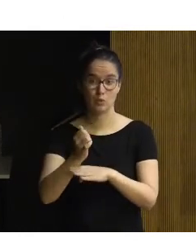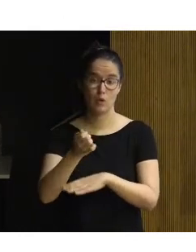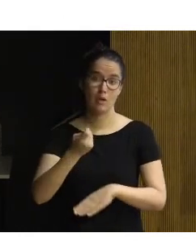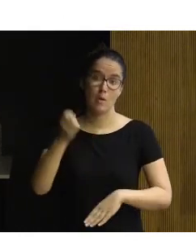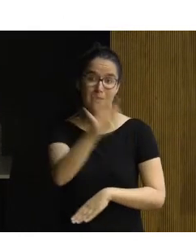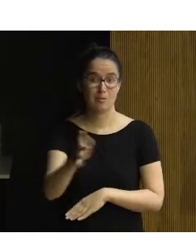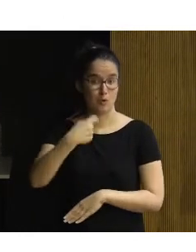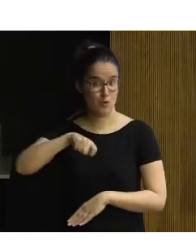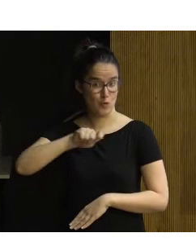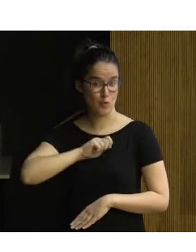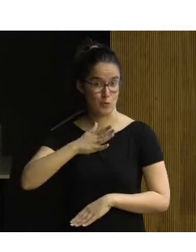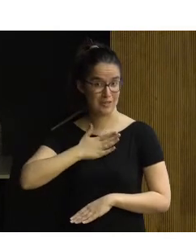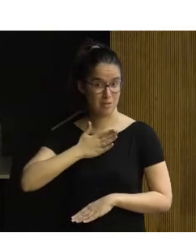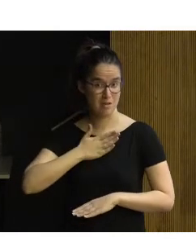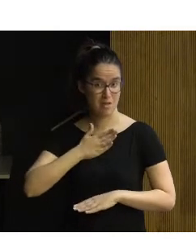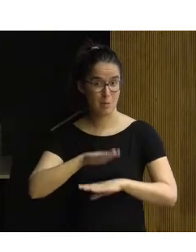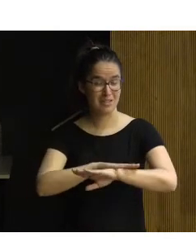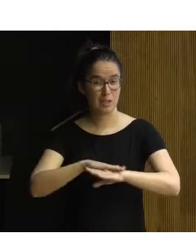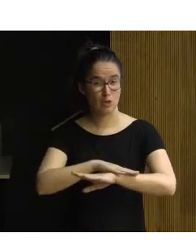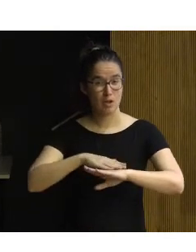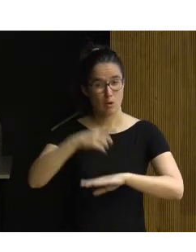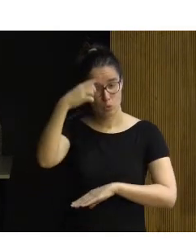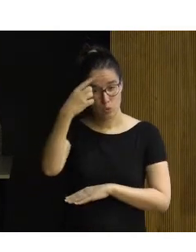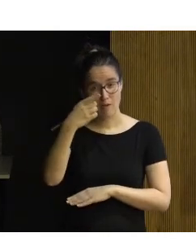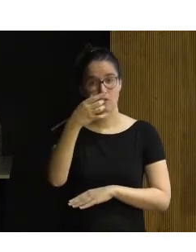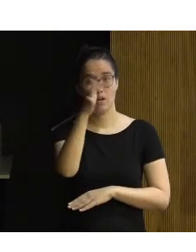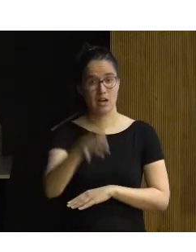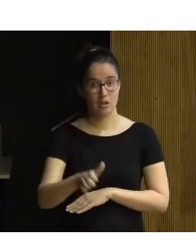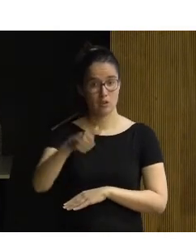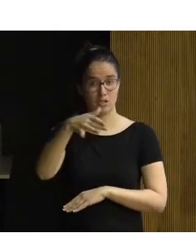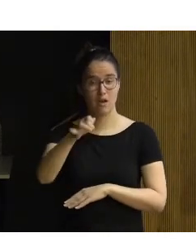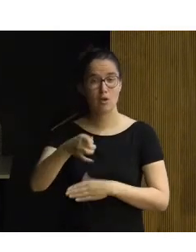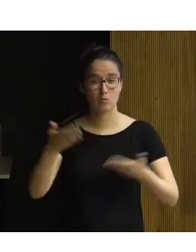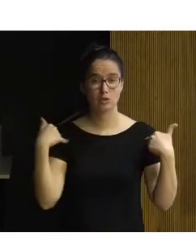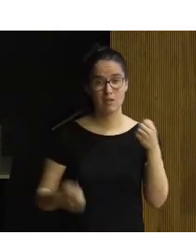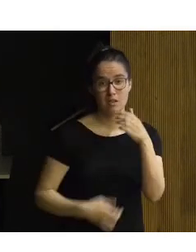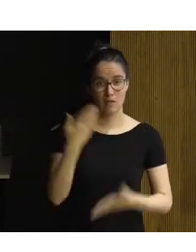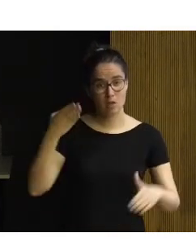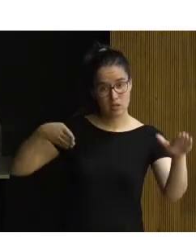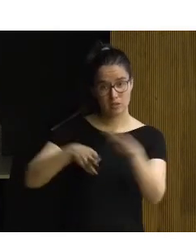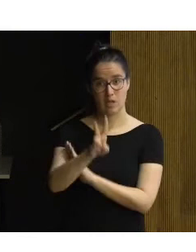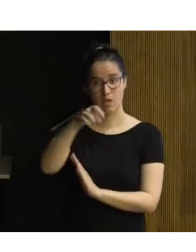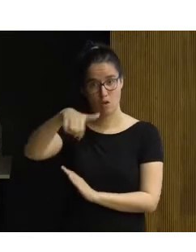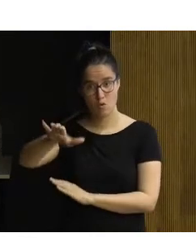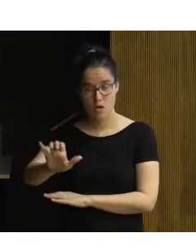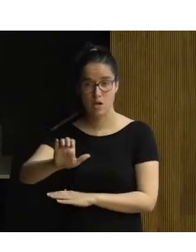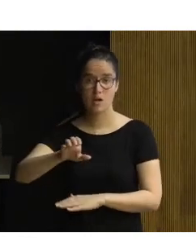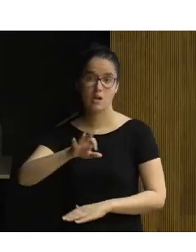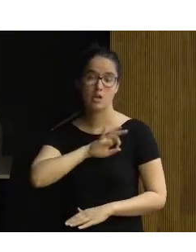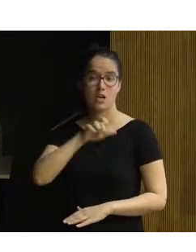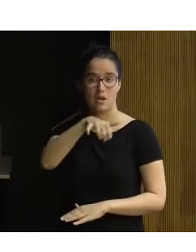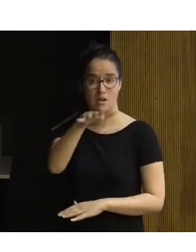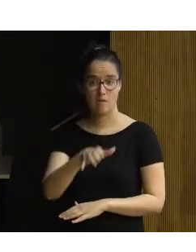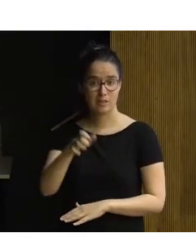Ministerio de Cultura, a don Fernando Machicado Martín, responsable de Edificación y Accesibilidad de UNE, y a doña Nieves